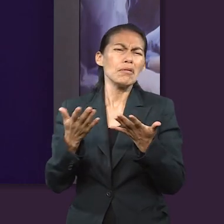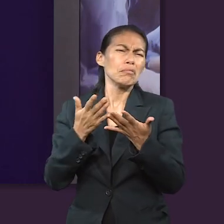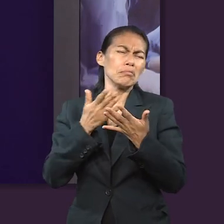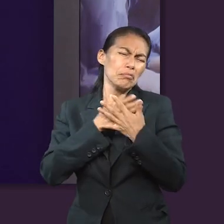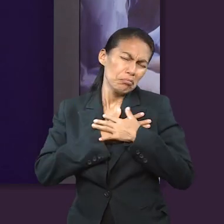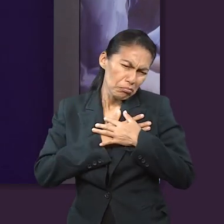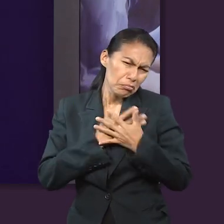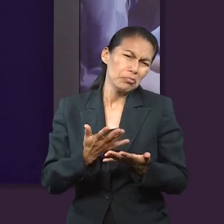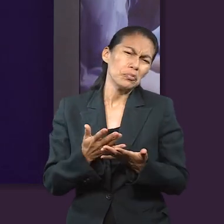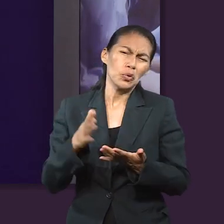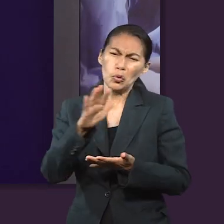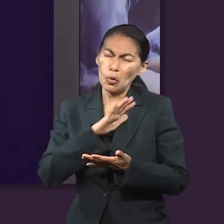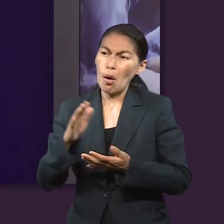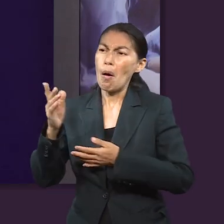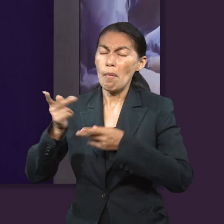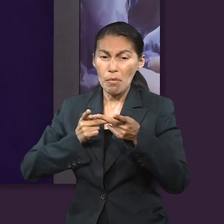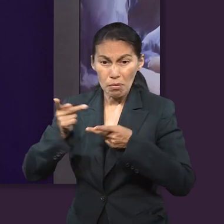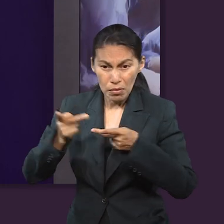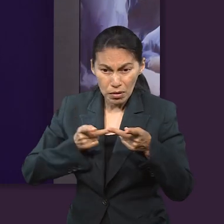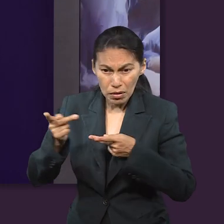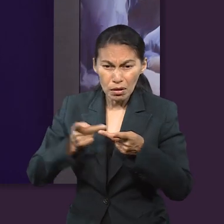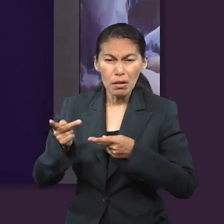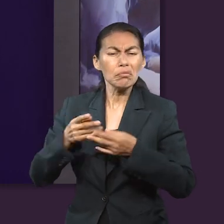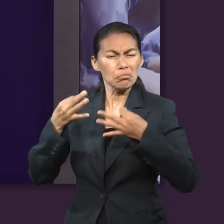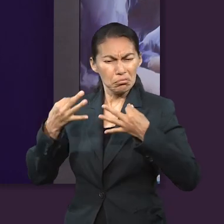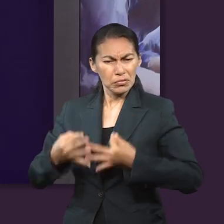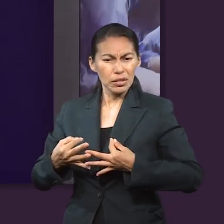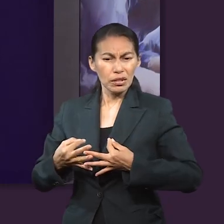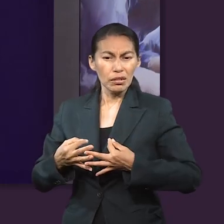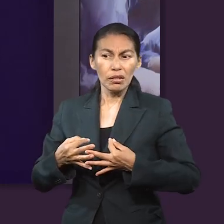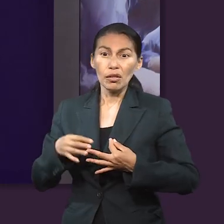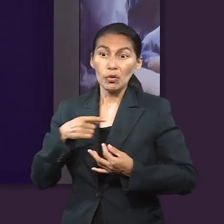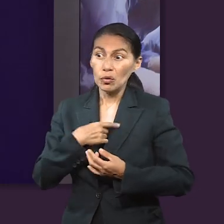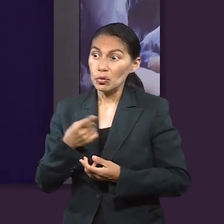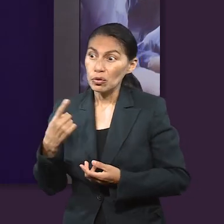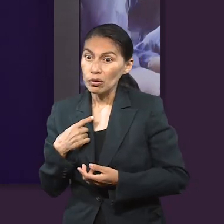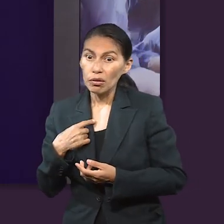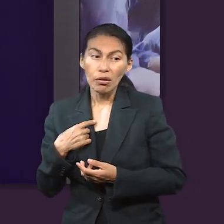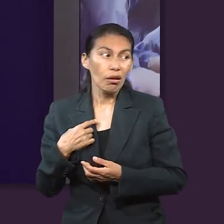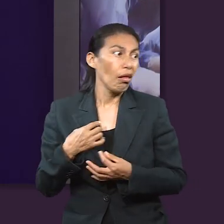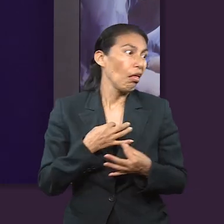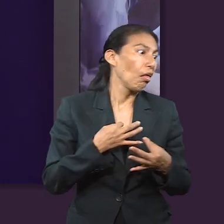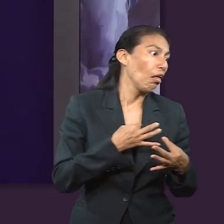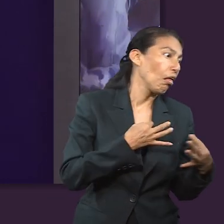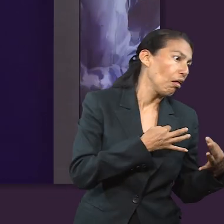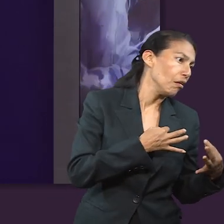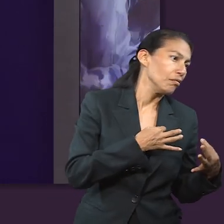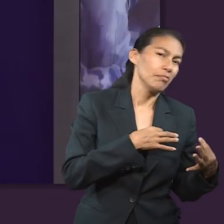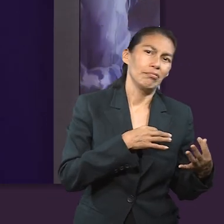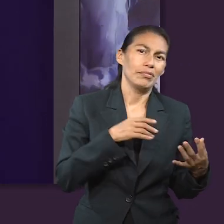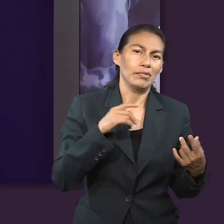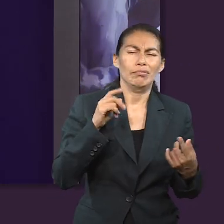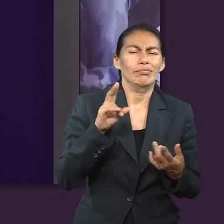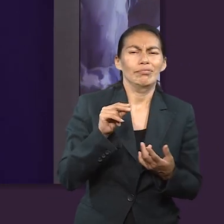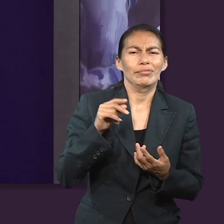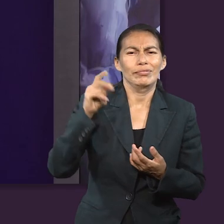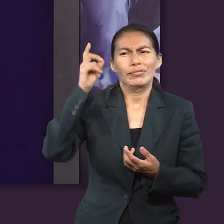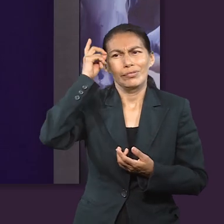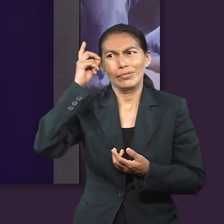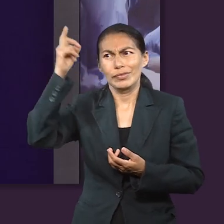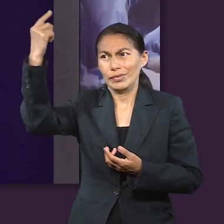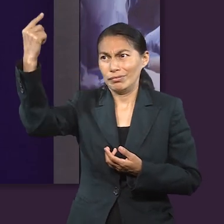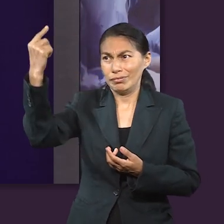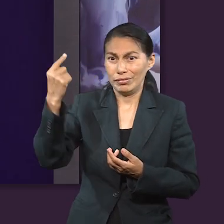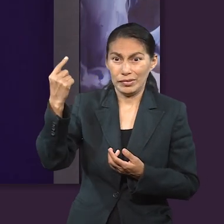podremos estar preparados y no tendremos que estar intentando buscar otras cosas para cuando el novio